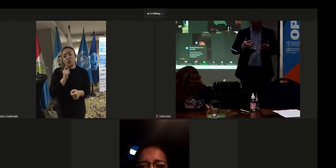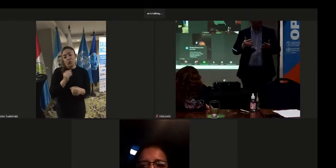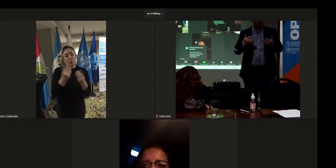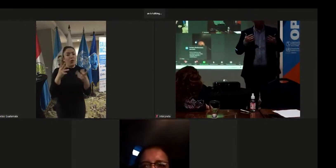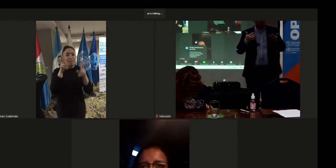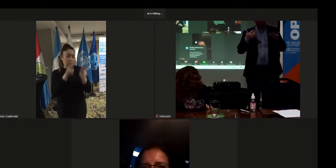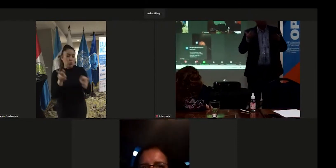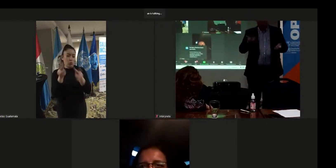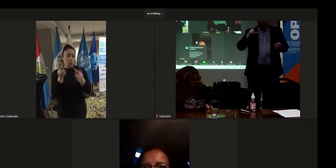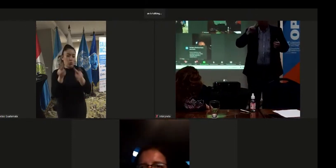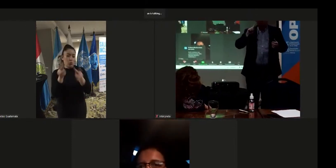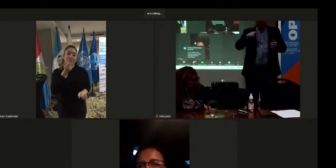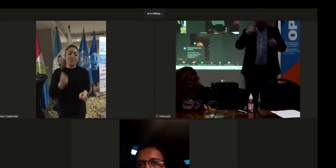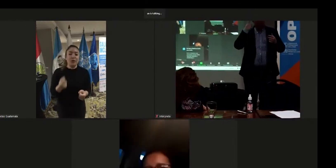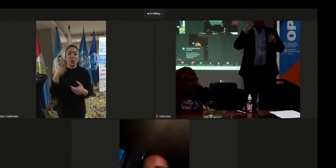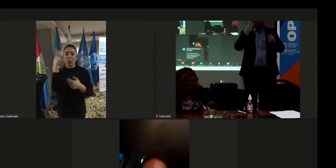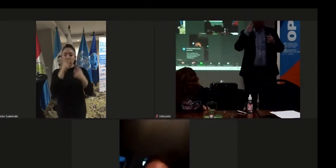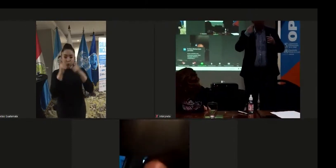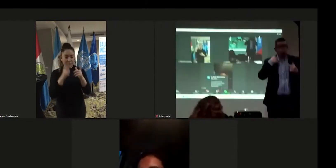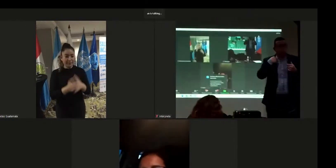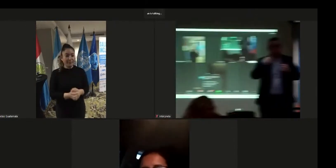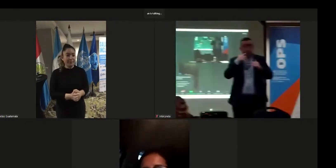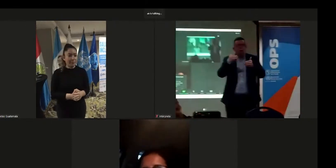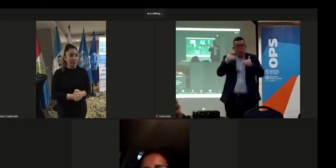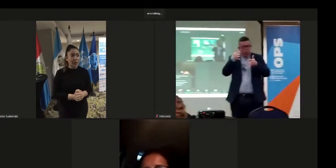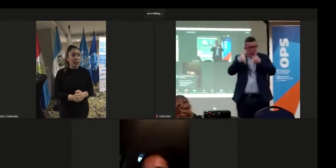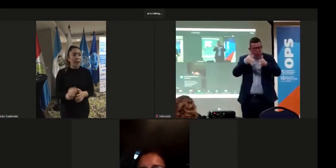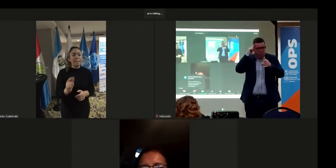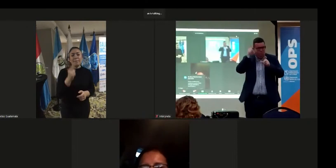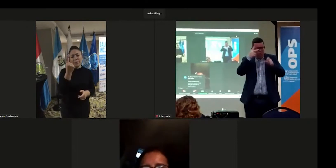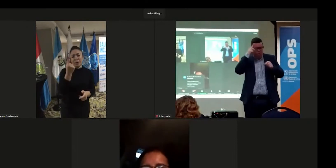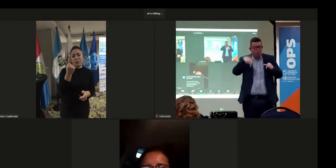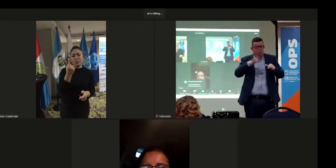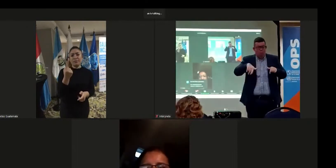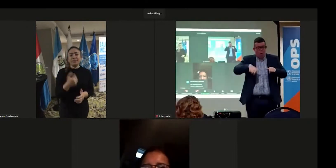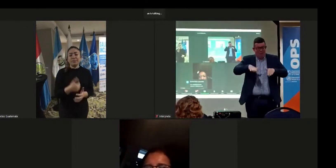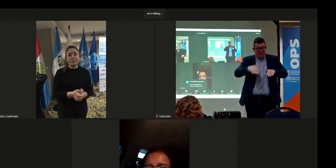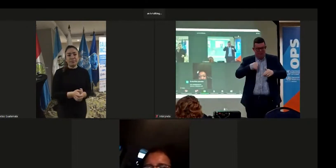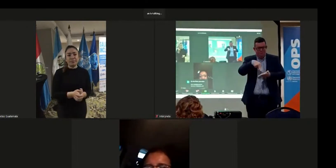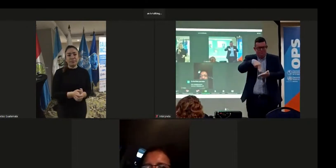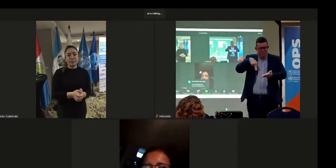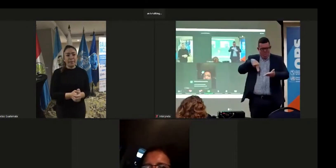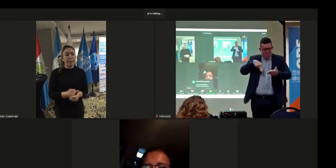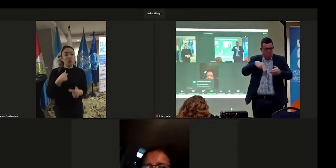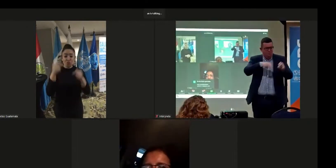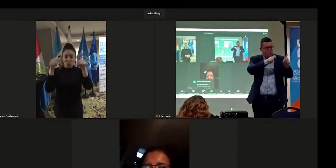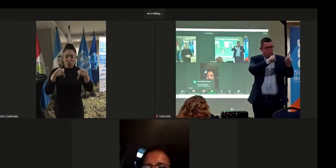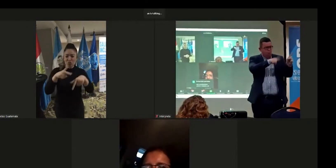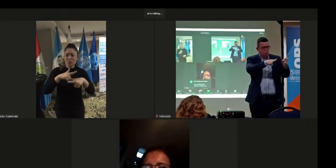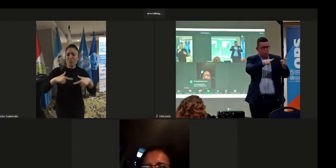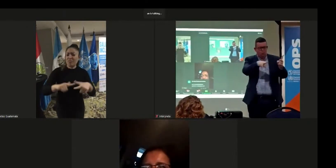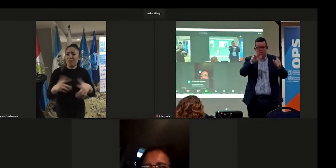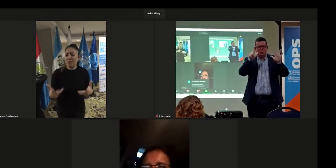importa mostrar mi cara en este momento, ¿no? Bueno, en primer lugar, estamos en este espacio,